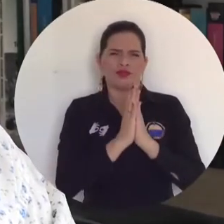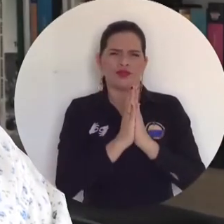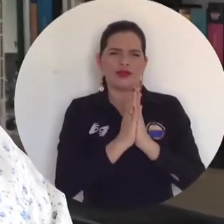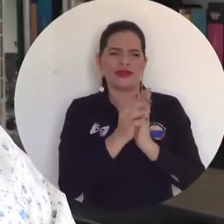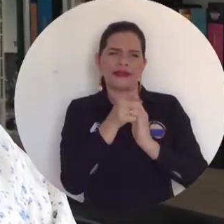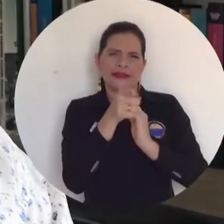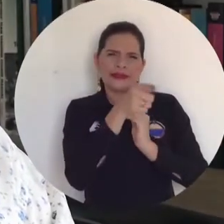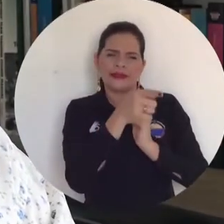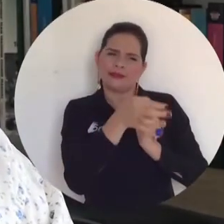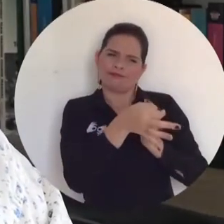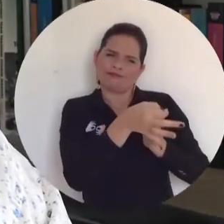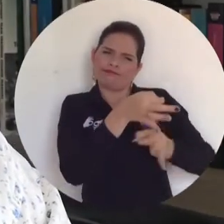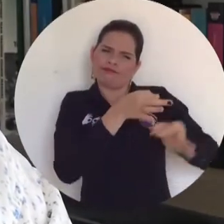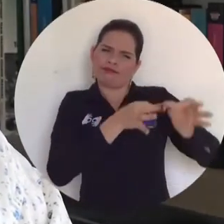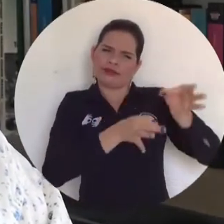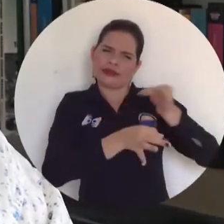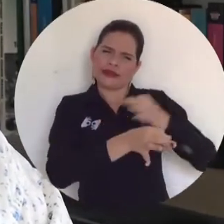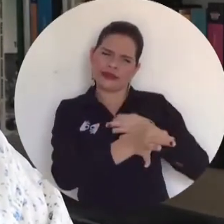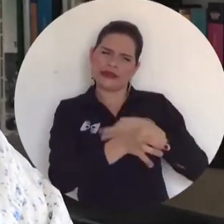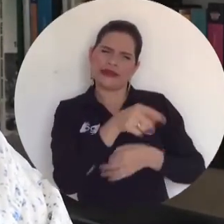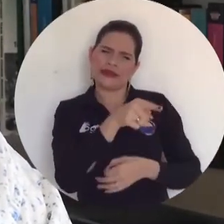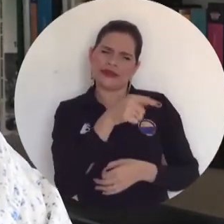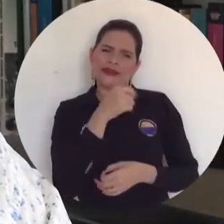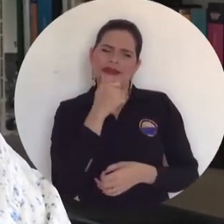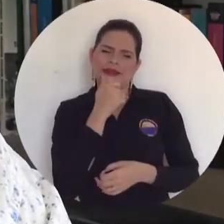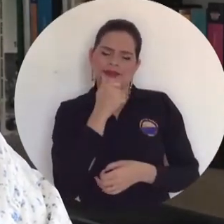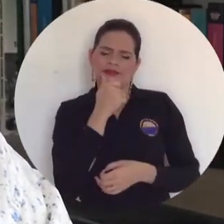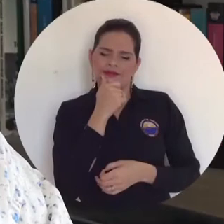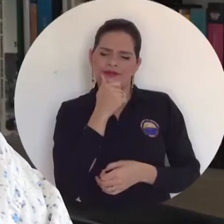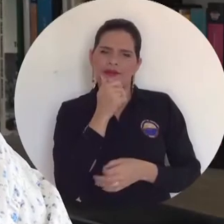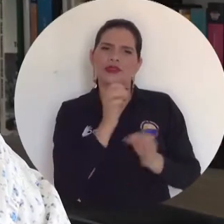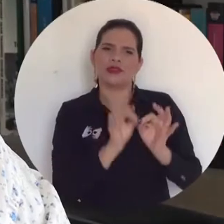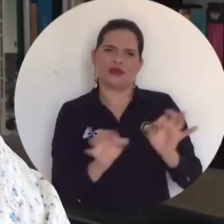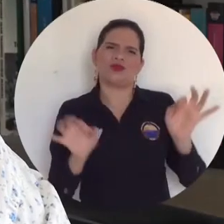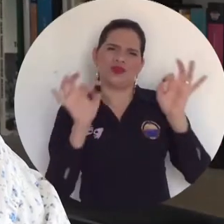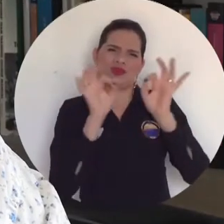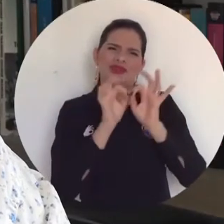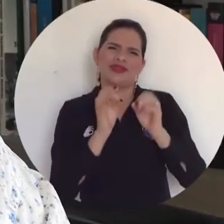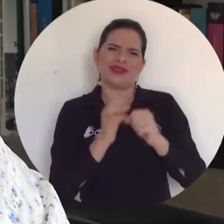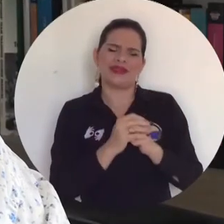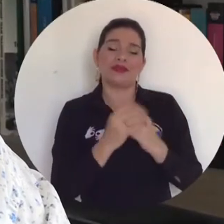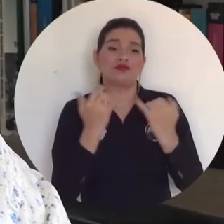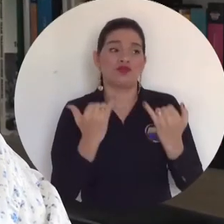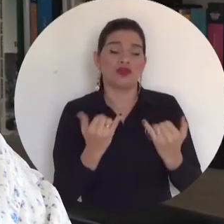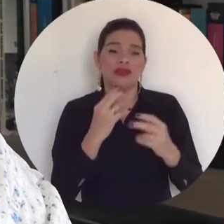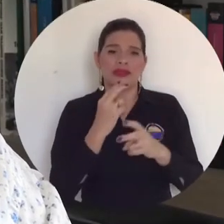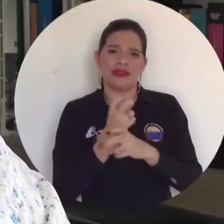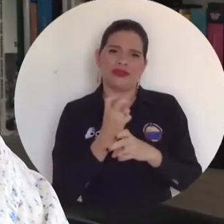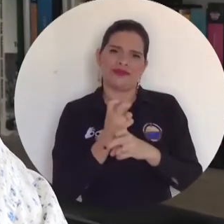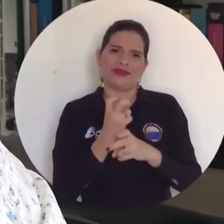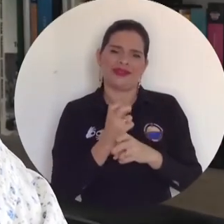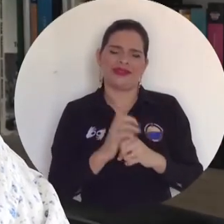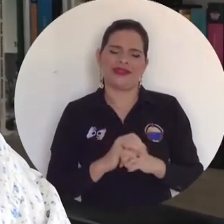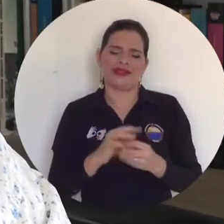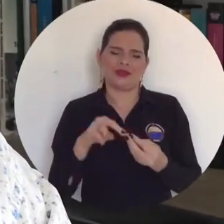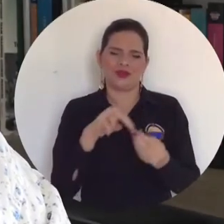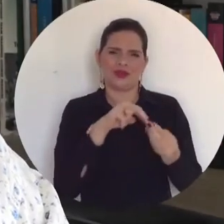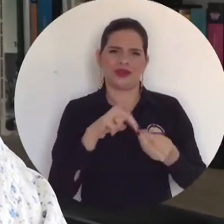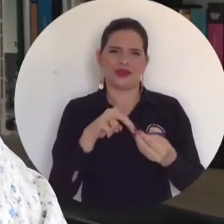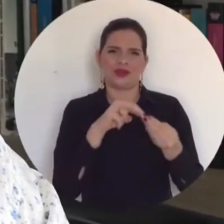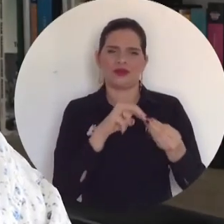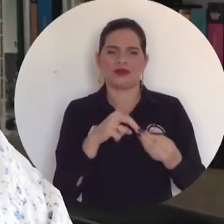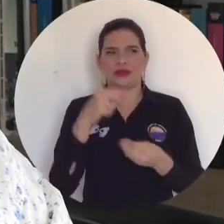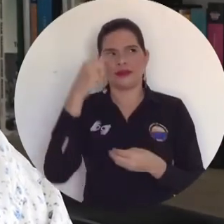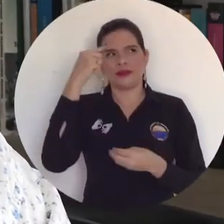de buscar la máxima empatía posible con un momento tan difícil como el que es este. No creo que